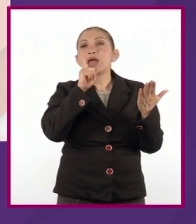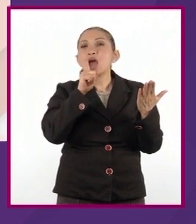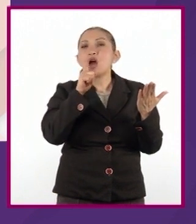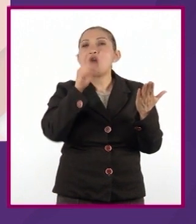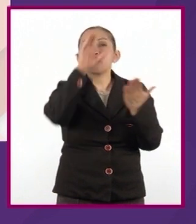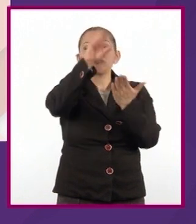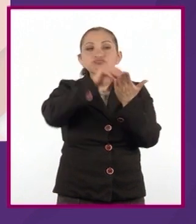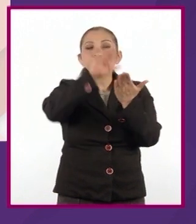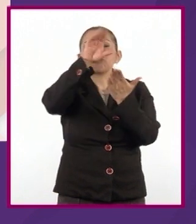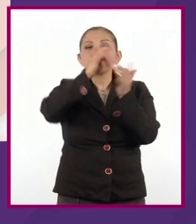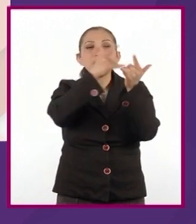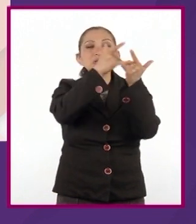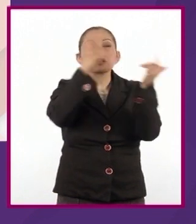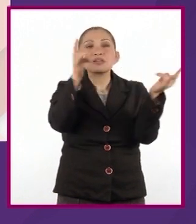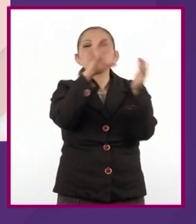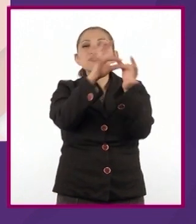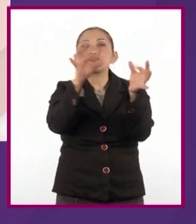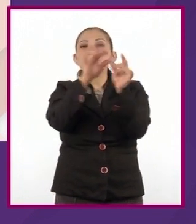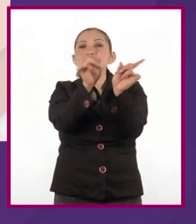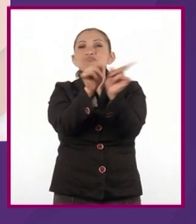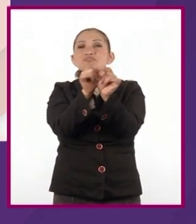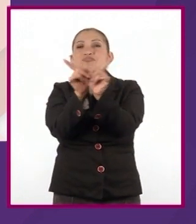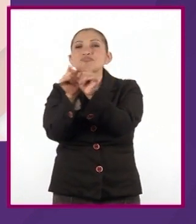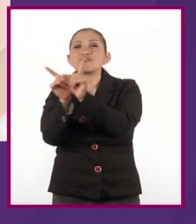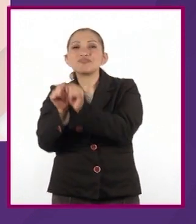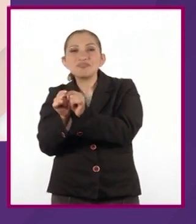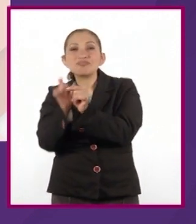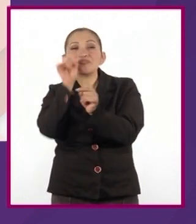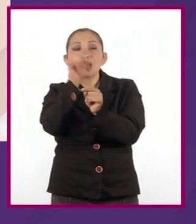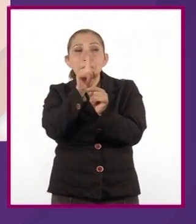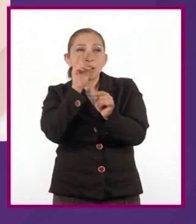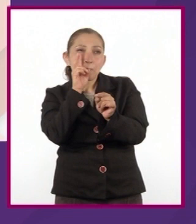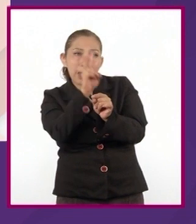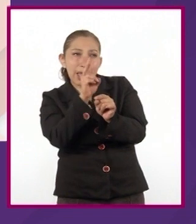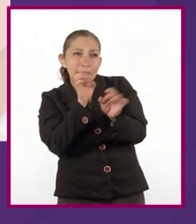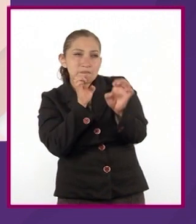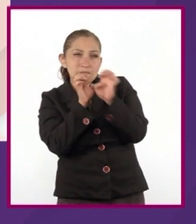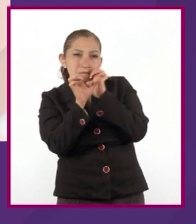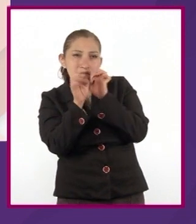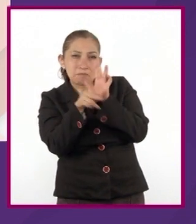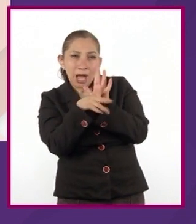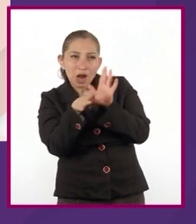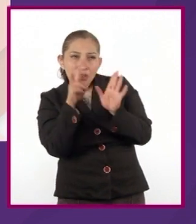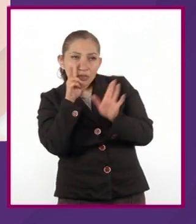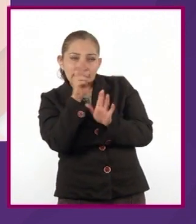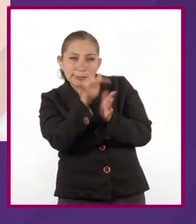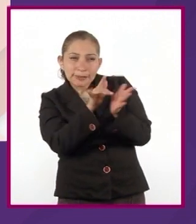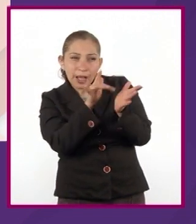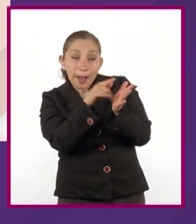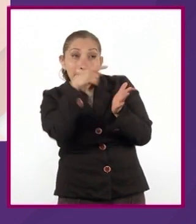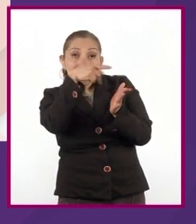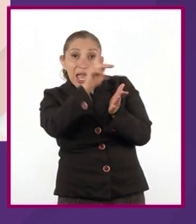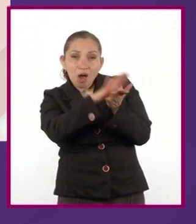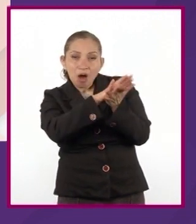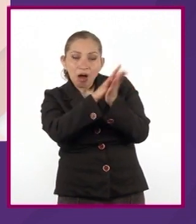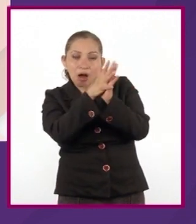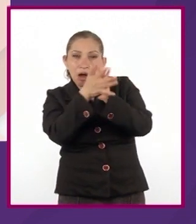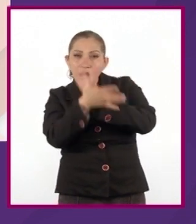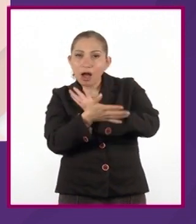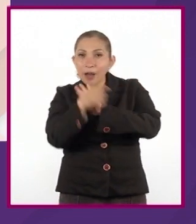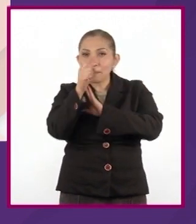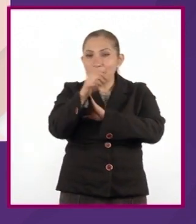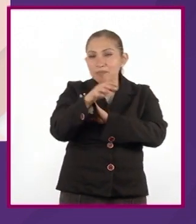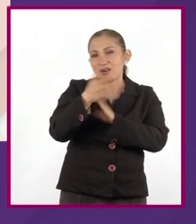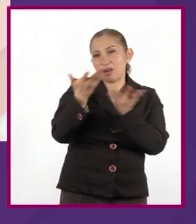colección de cuentos cortos basados en hechos periodísticos pero redimidos de su